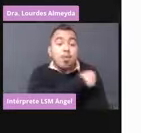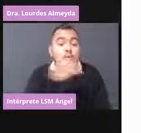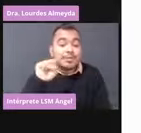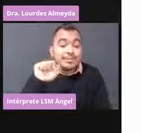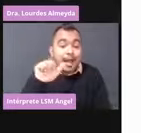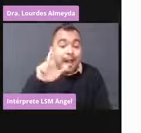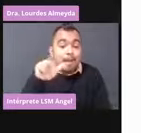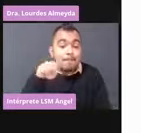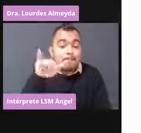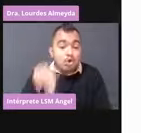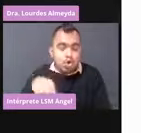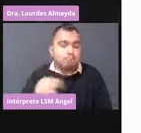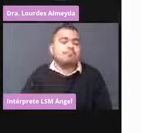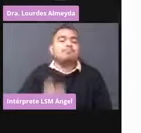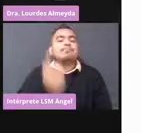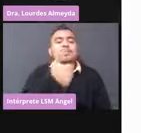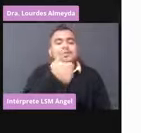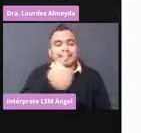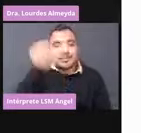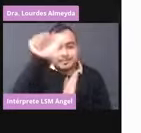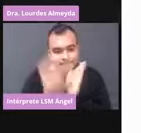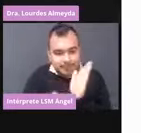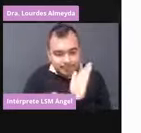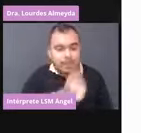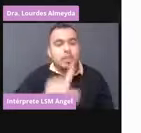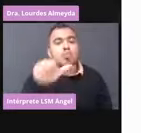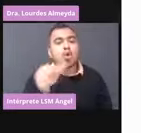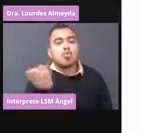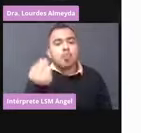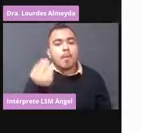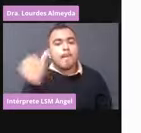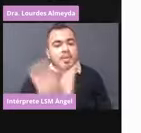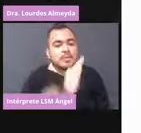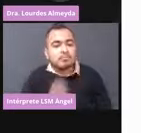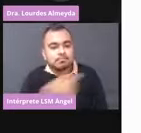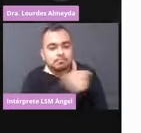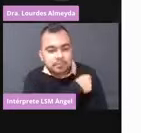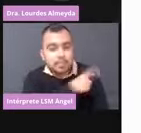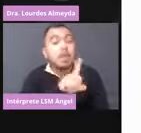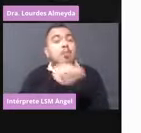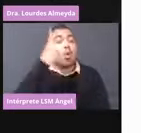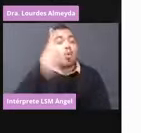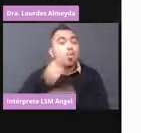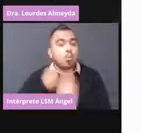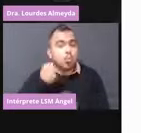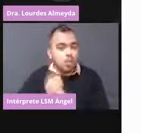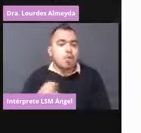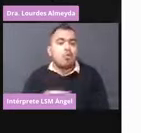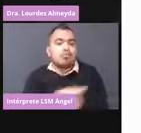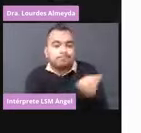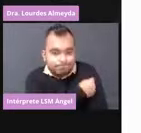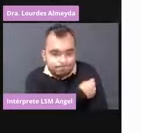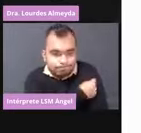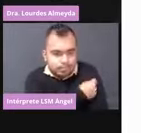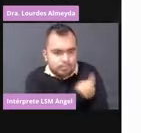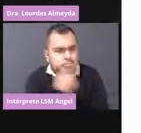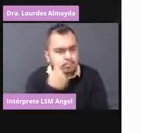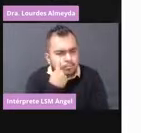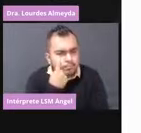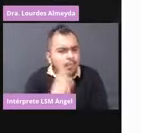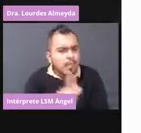meses, después se puso a los nueve meses, después se puso al año, y después se vio que no era